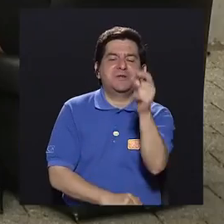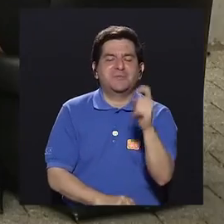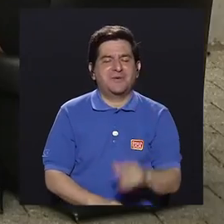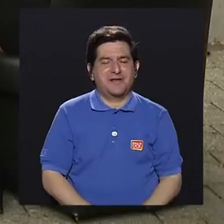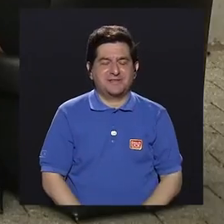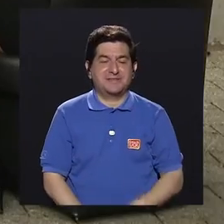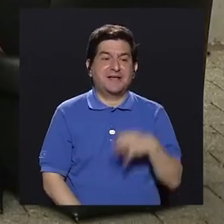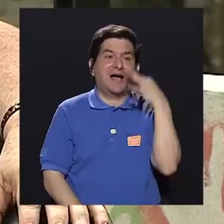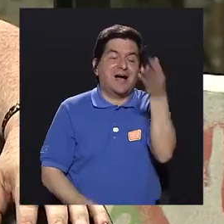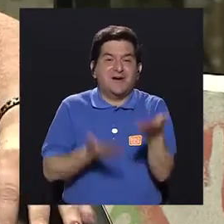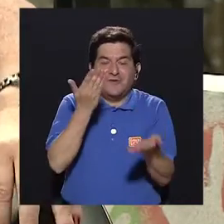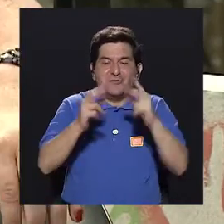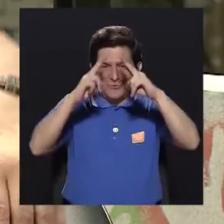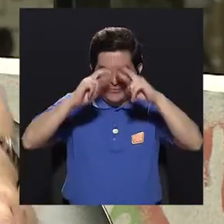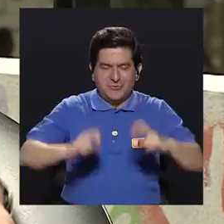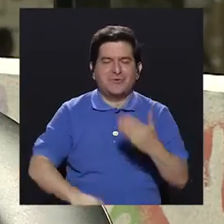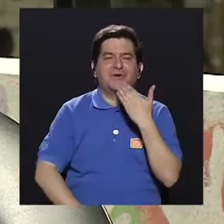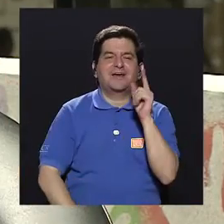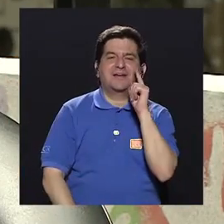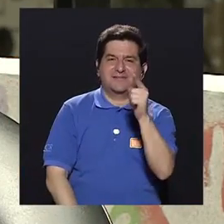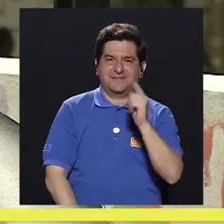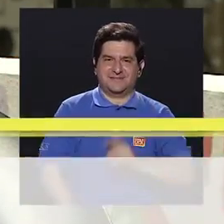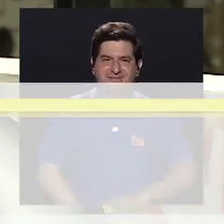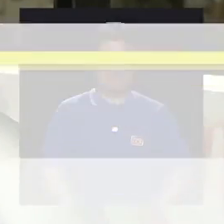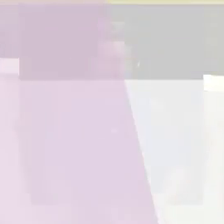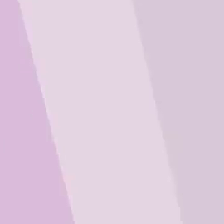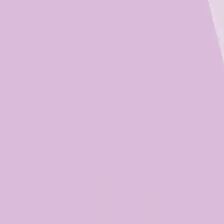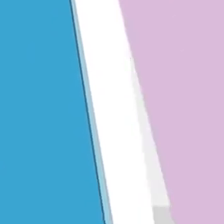ojalá que podamos volverla a tener. Muchas gracias a ustedes.